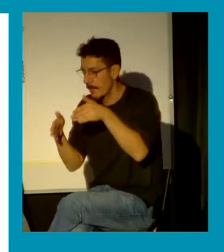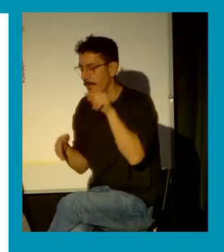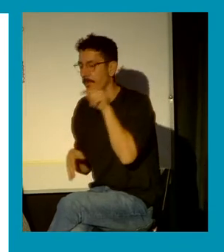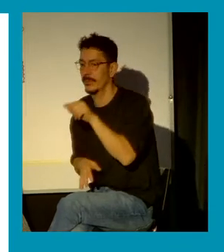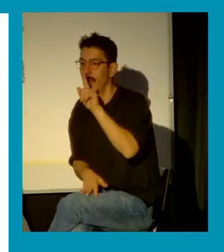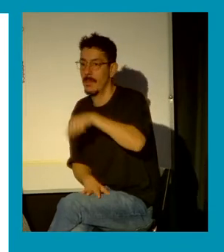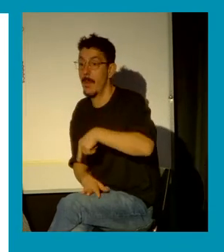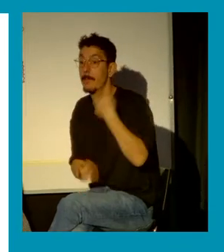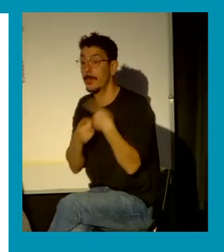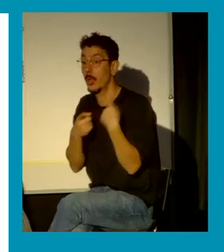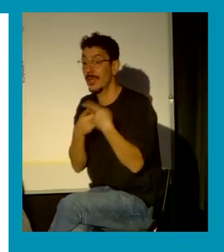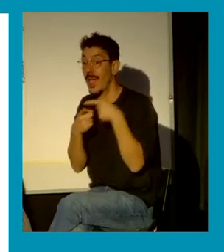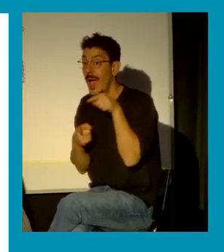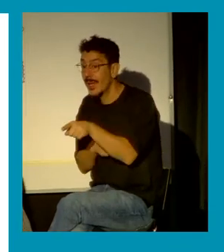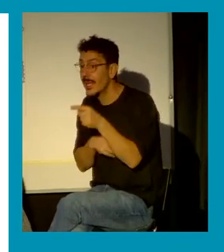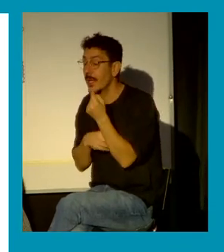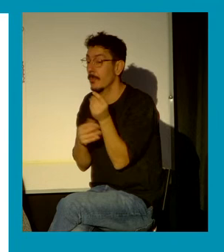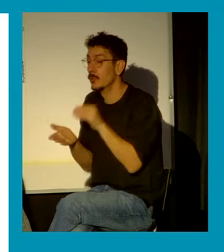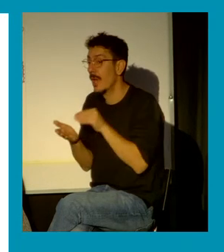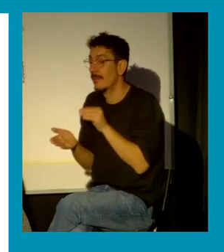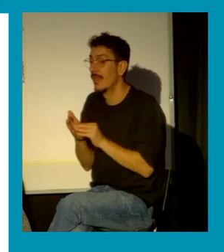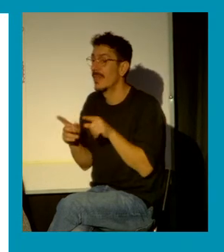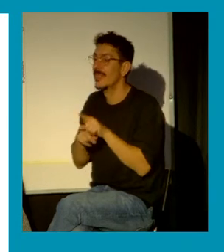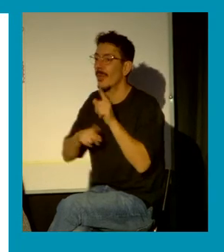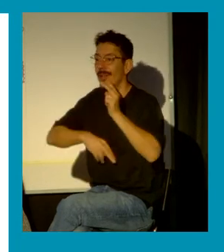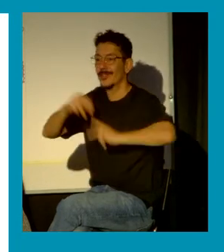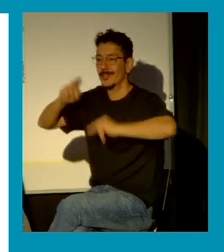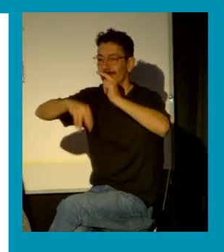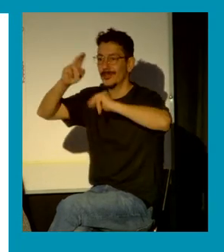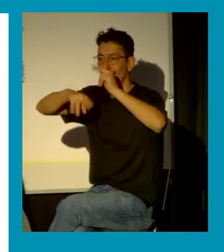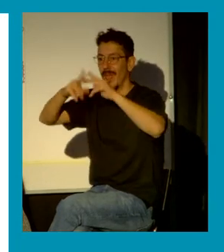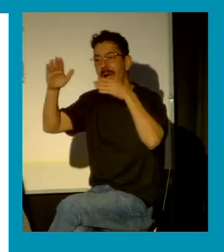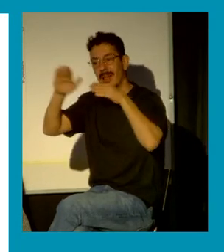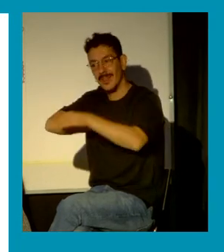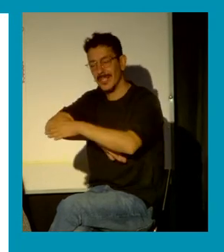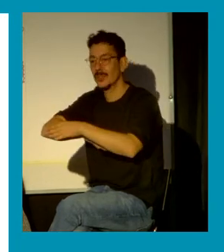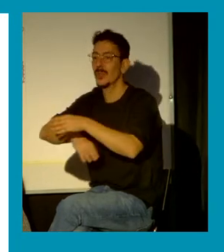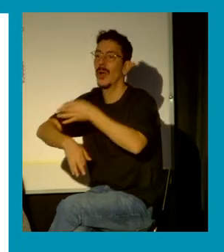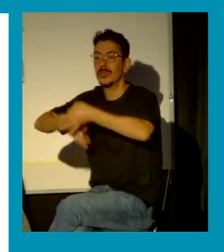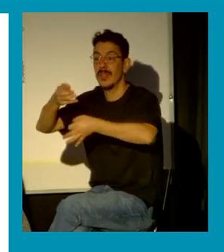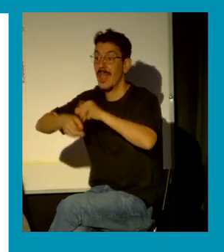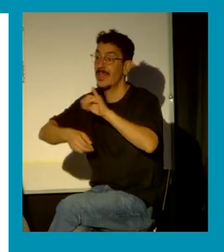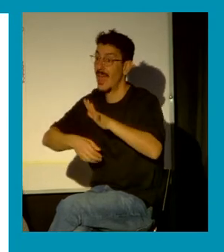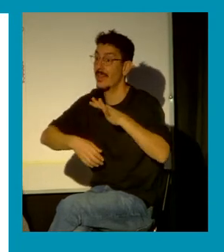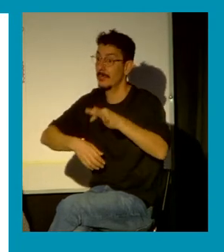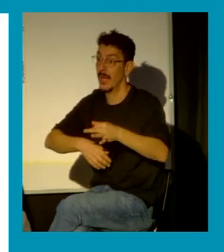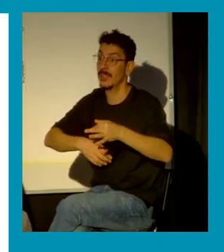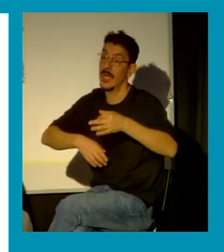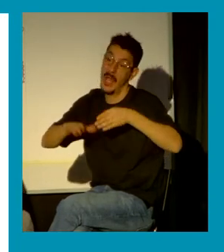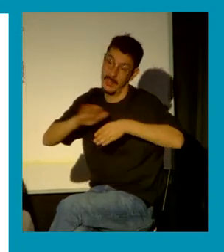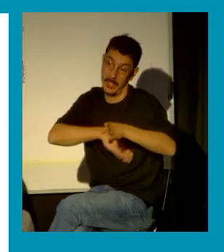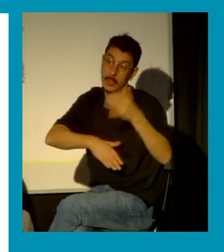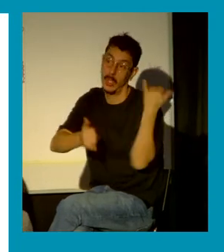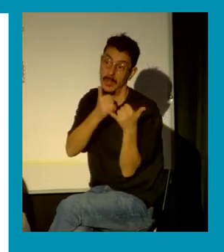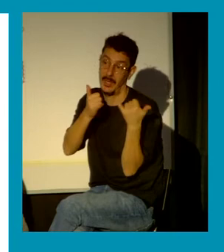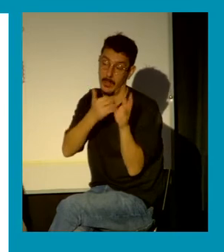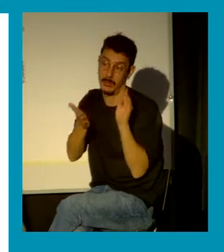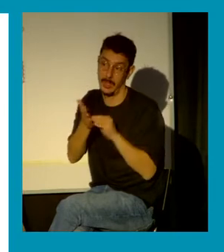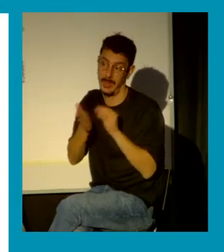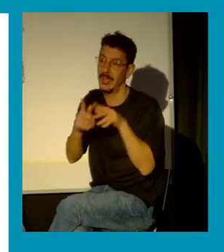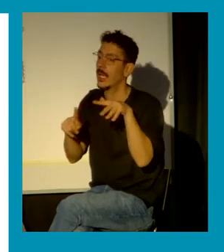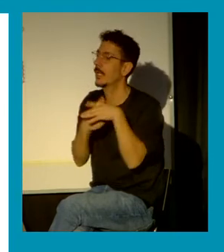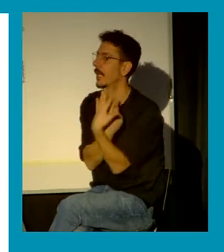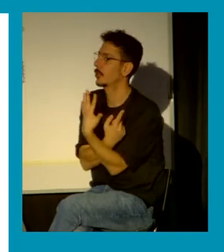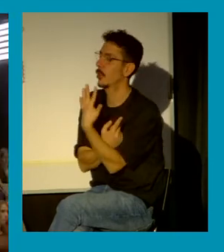se configuran y se hacen prácticas no solo el acceso a la justicia sino ese acceso a la reparación en los casos de violencia sexual